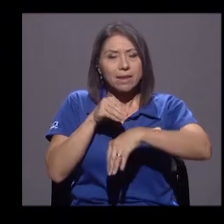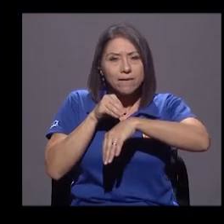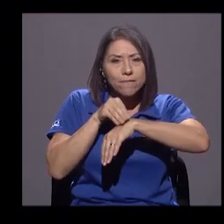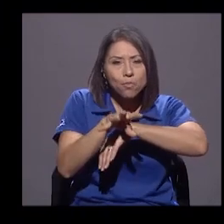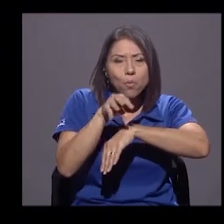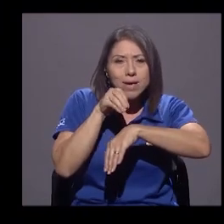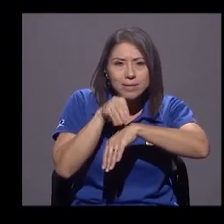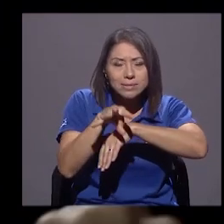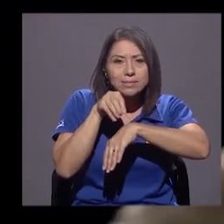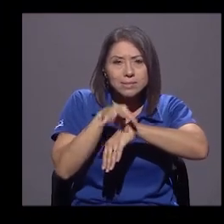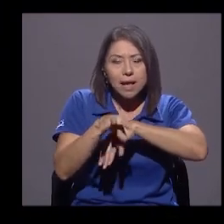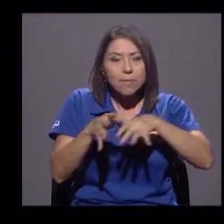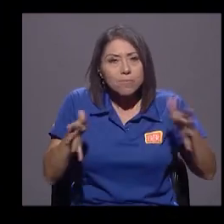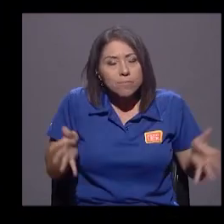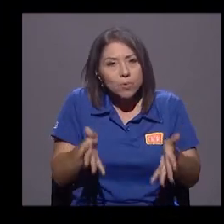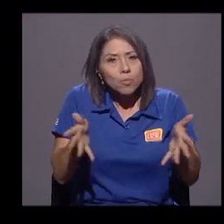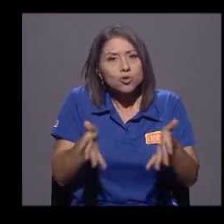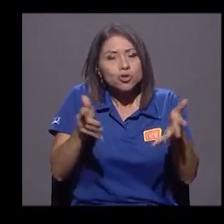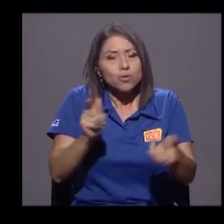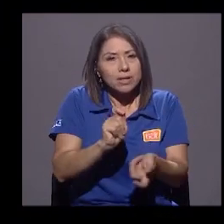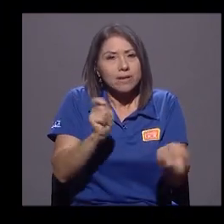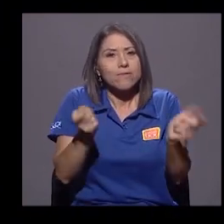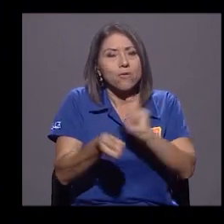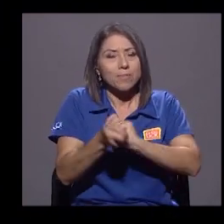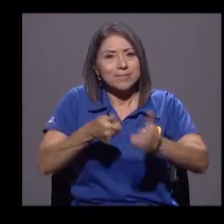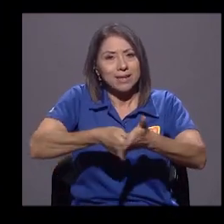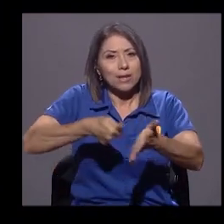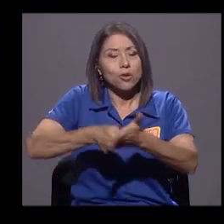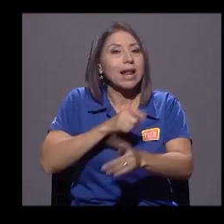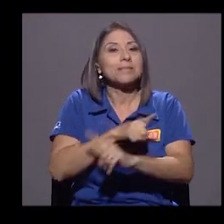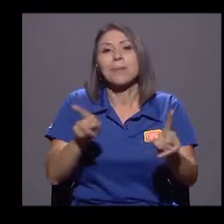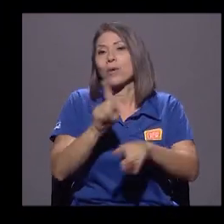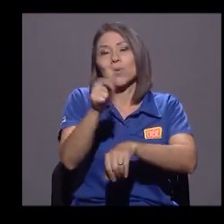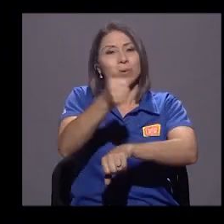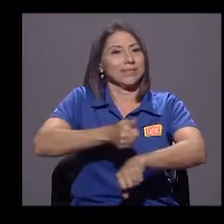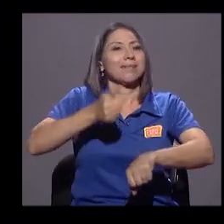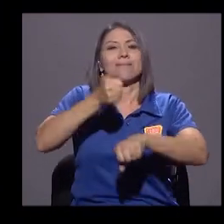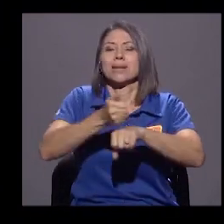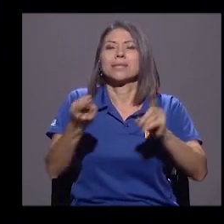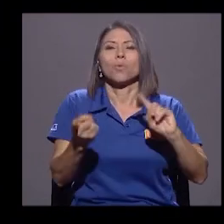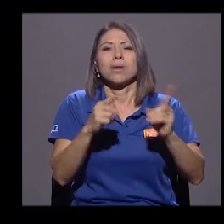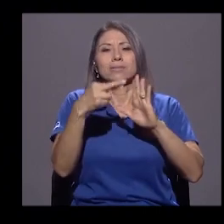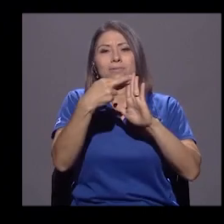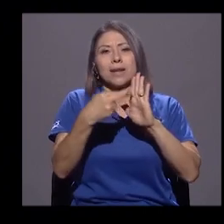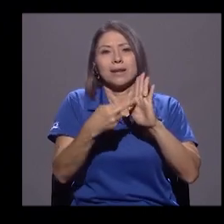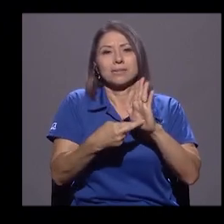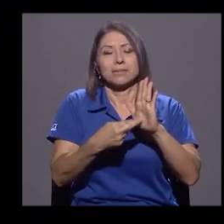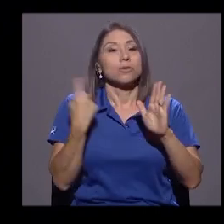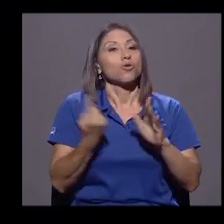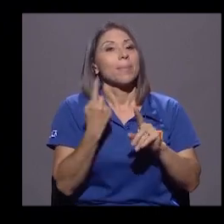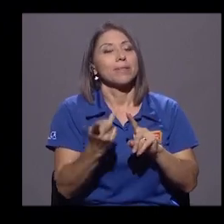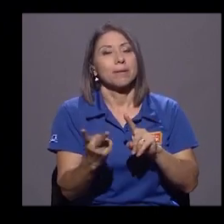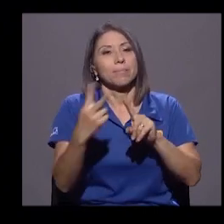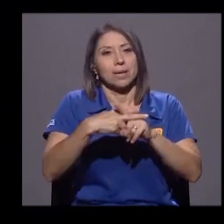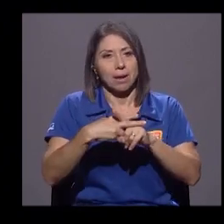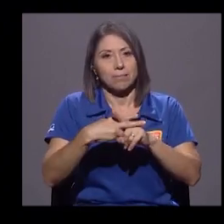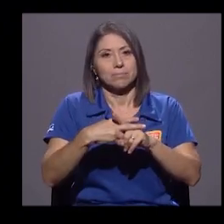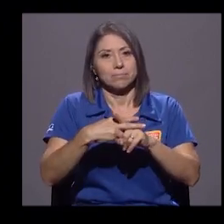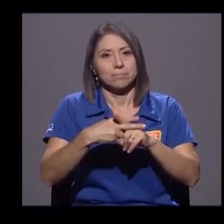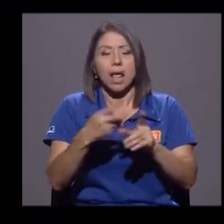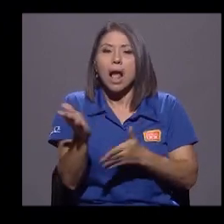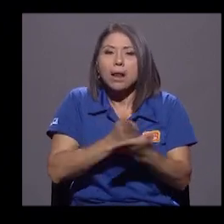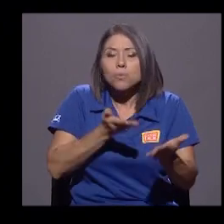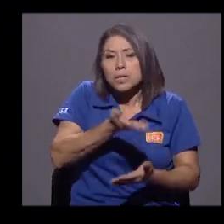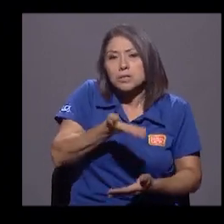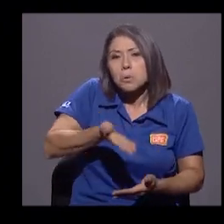promoción de reformas electorales, pero no define las reglas del proceso, sino que las aplica. Así que puede haber cosas que en